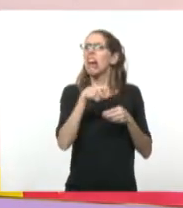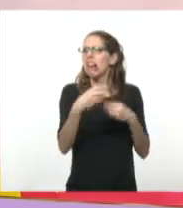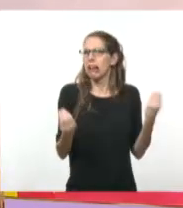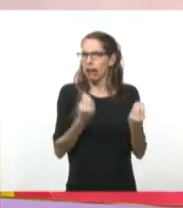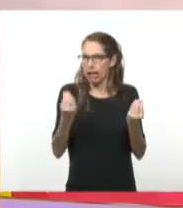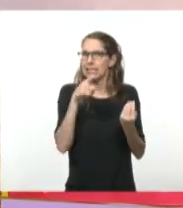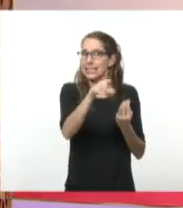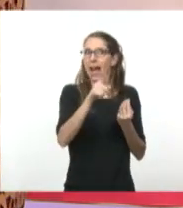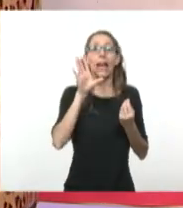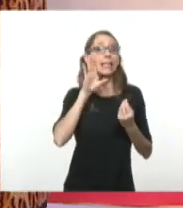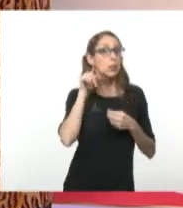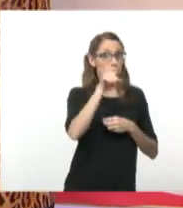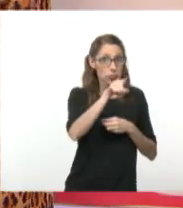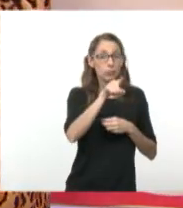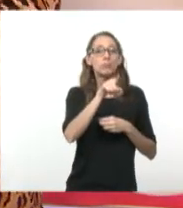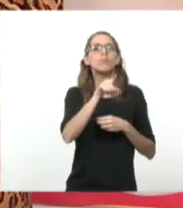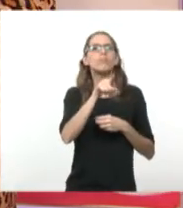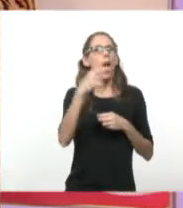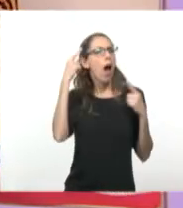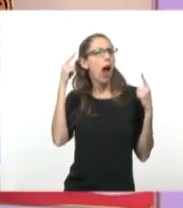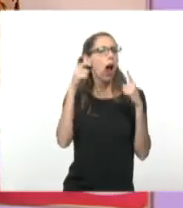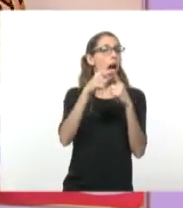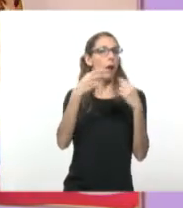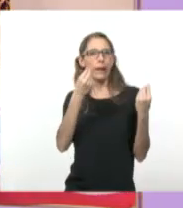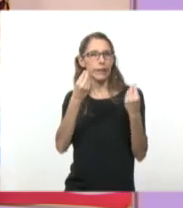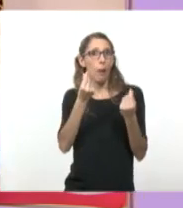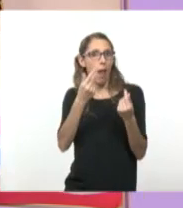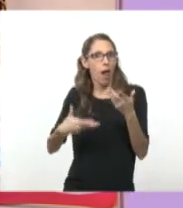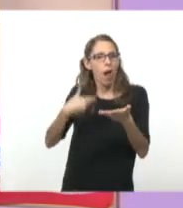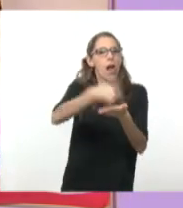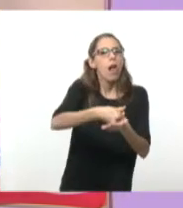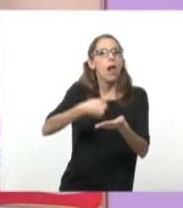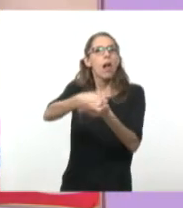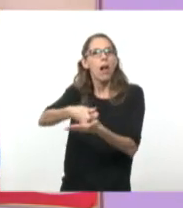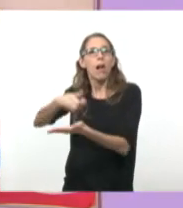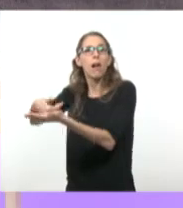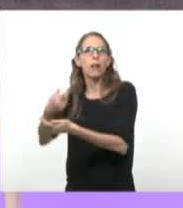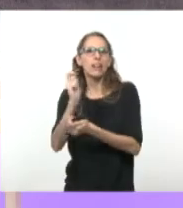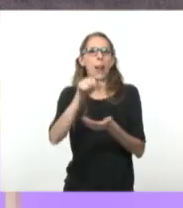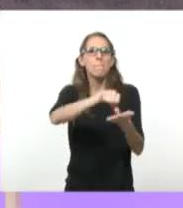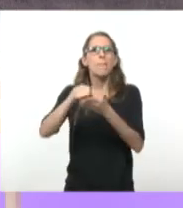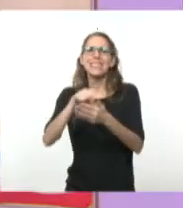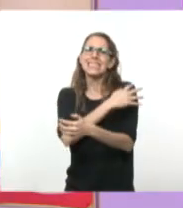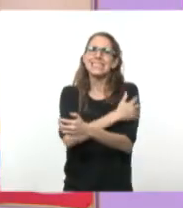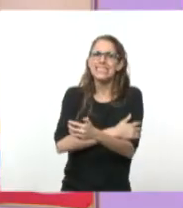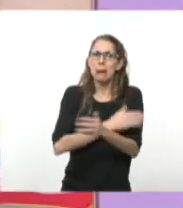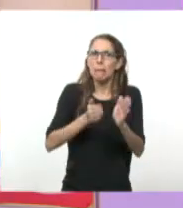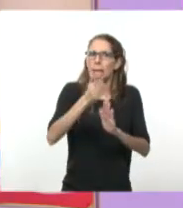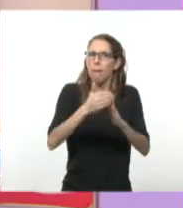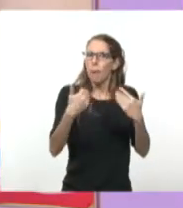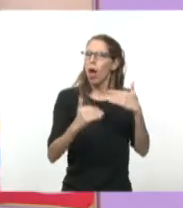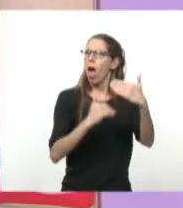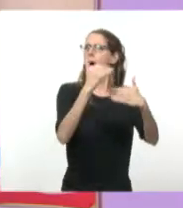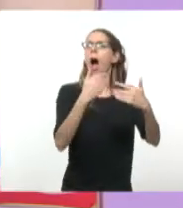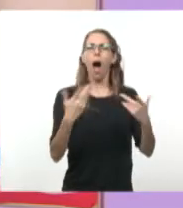del cual Estados Unidos buscaba financiar, de alguna forma, a países en vías de desarrollo, justamente como